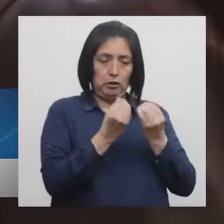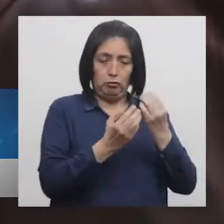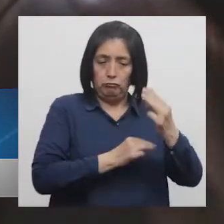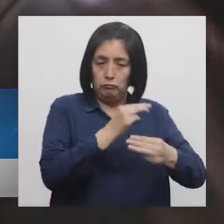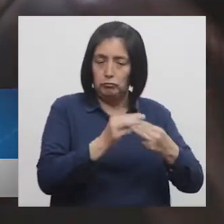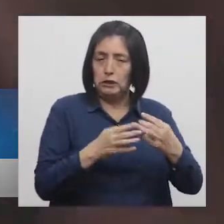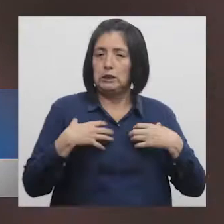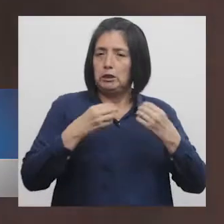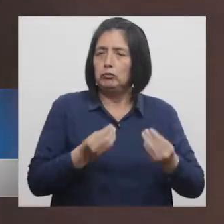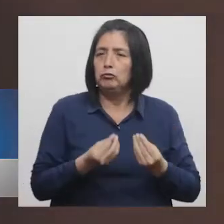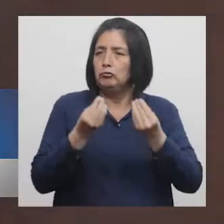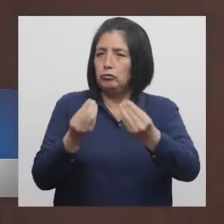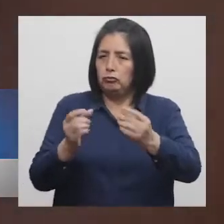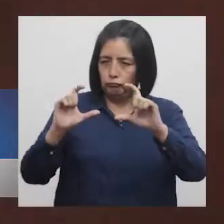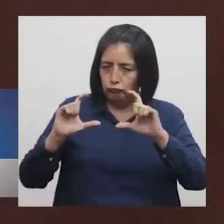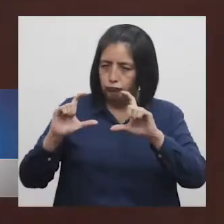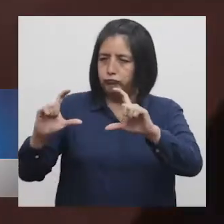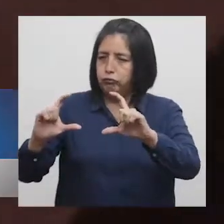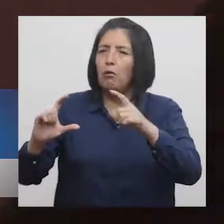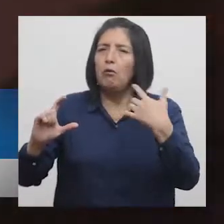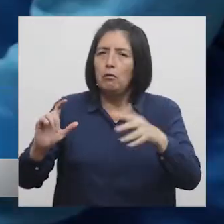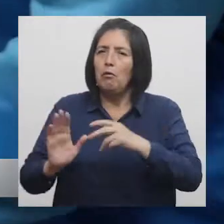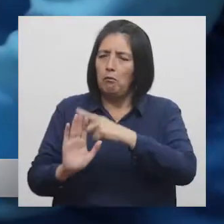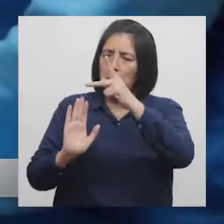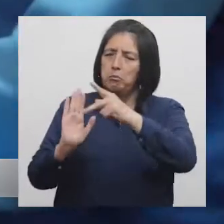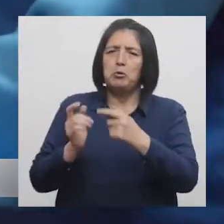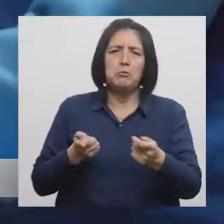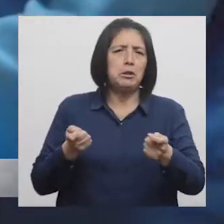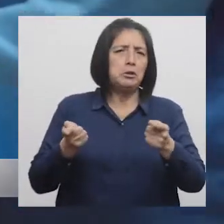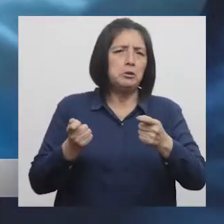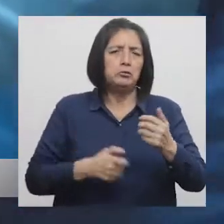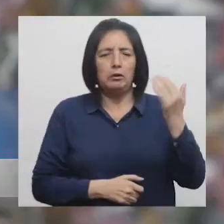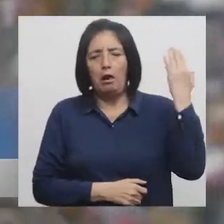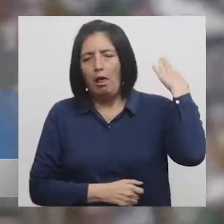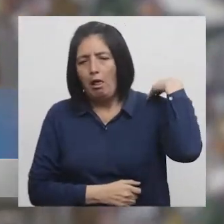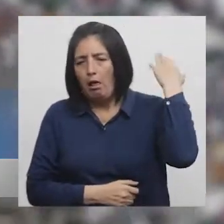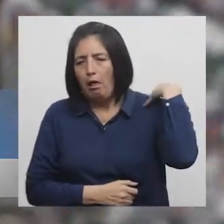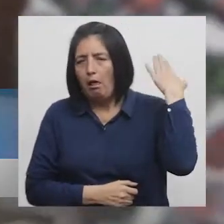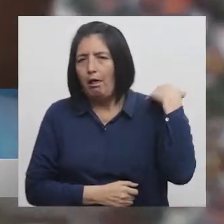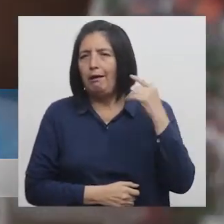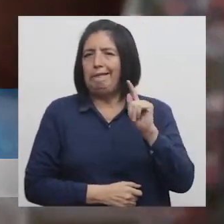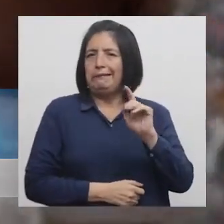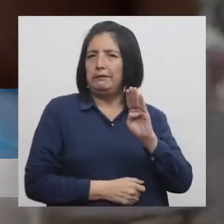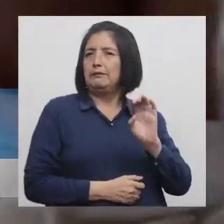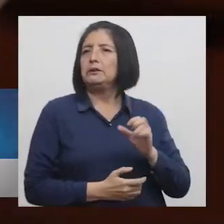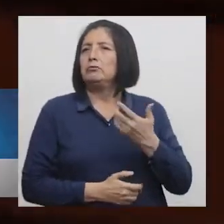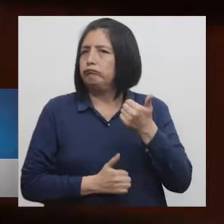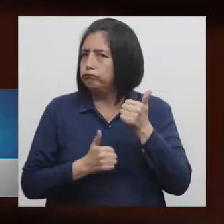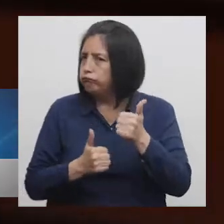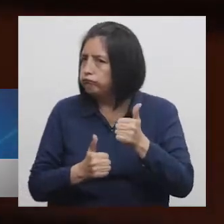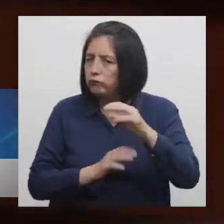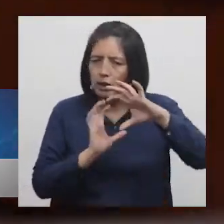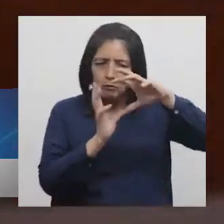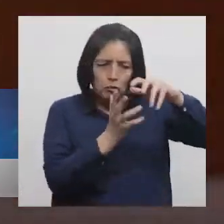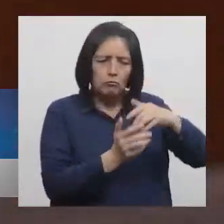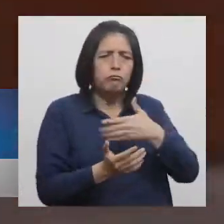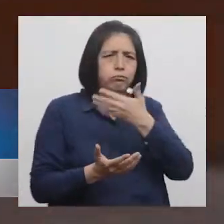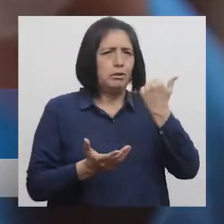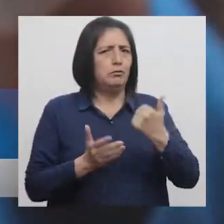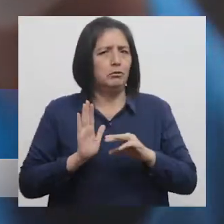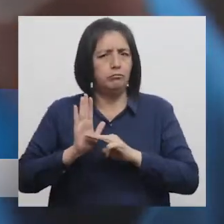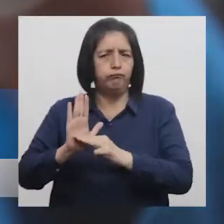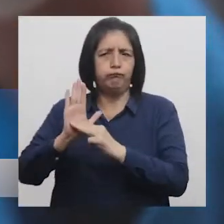de la Salud nos dio el reconocimiento del programa de control de tuberculosis como uno de los mejores del mundo y modelo para las